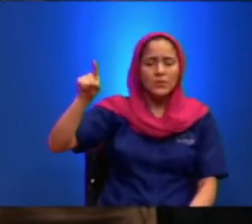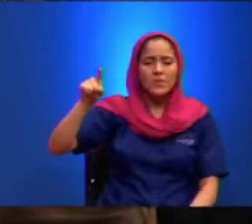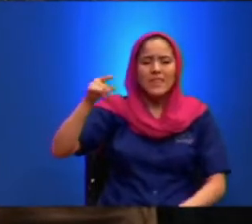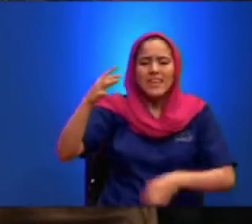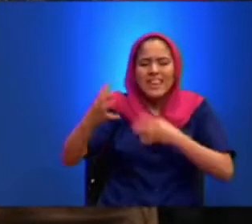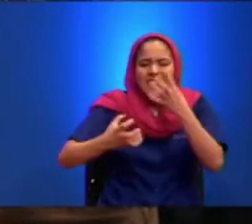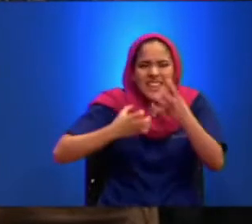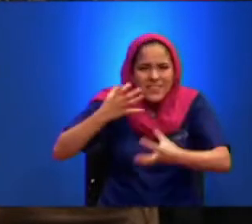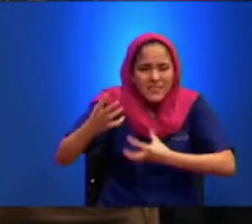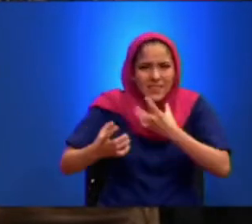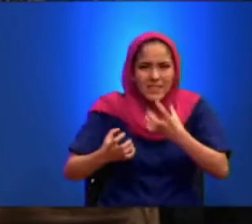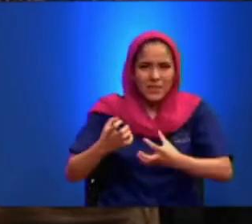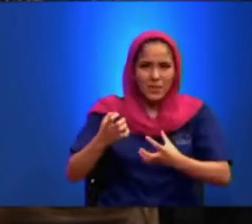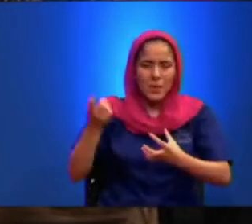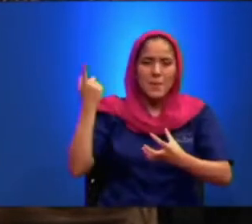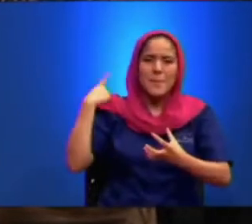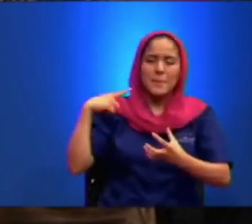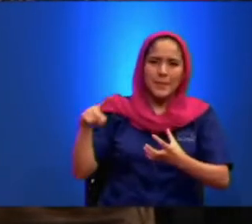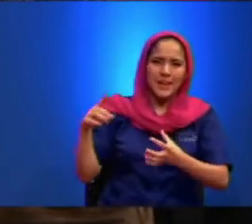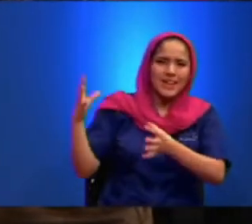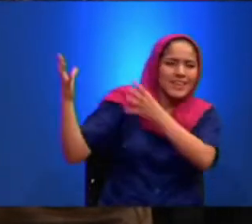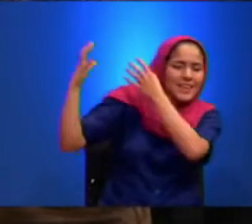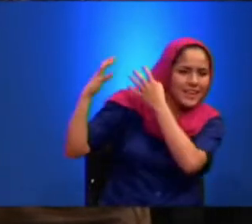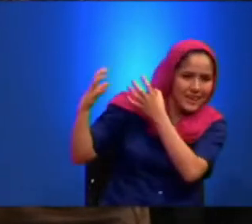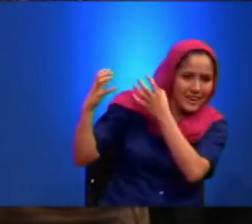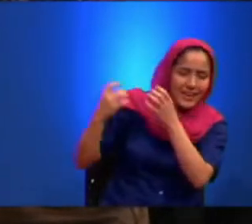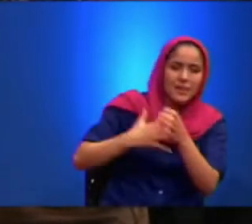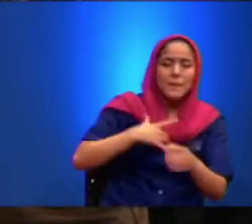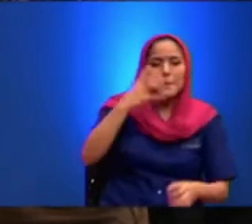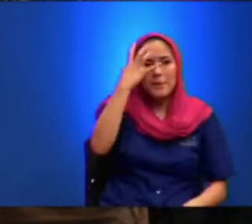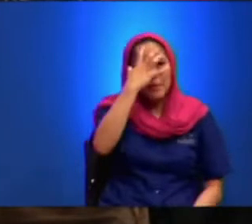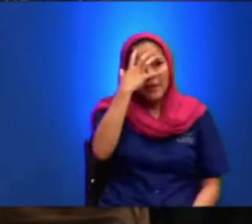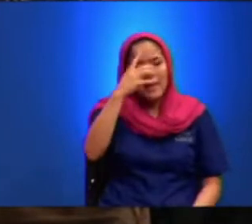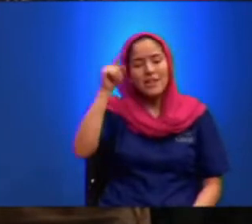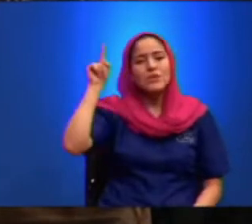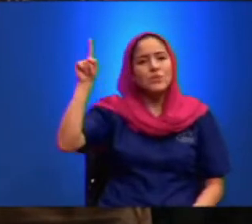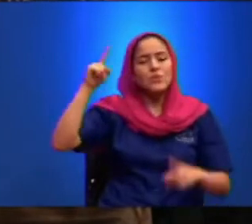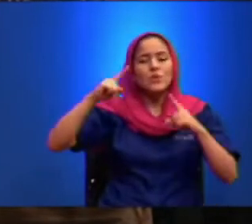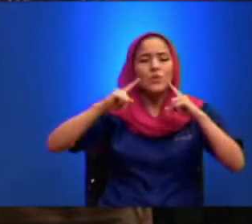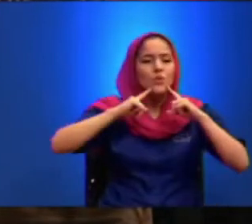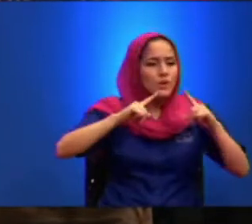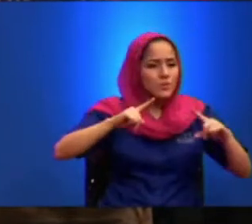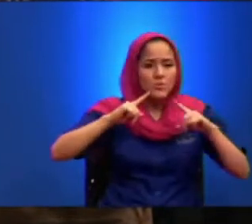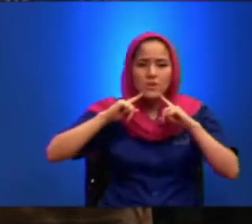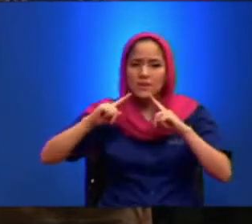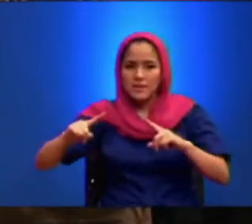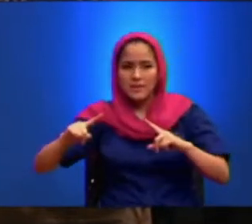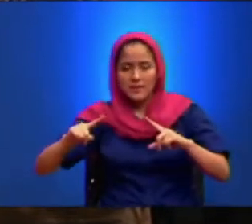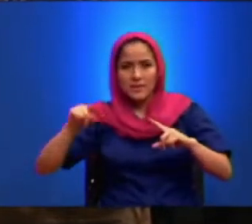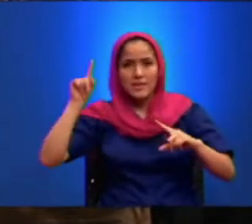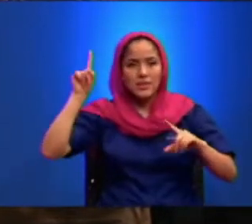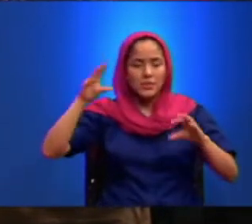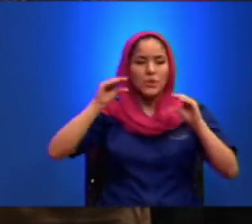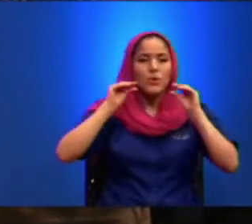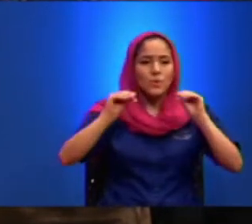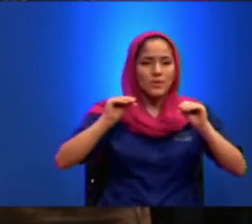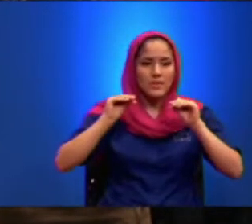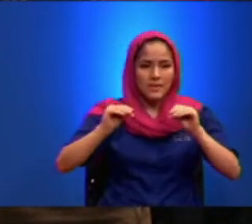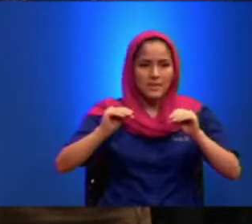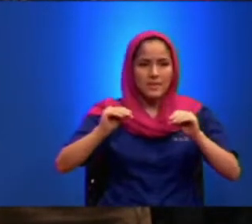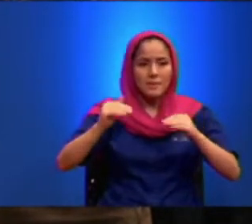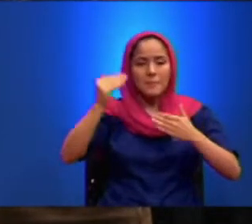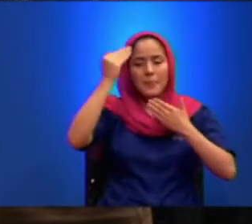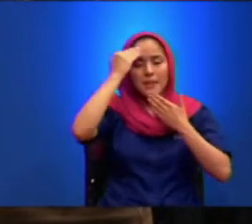Culpa Y Mi Pecado Y Lo Anunciaste Y Lo Enseñaste Gracias Señor Jesús